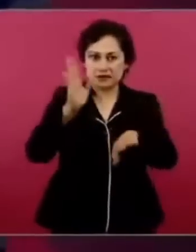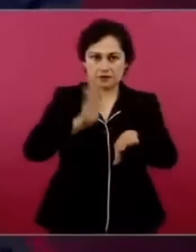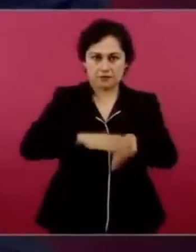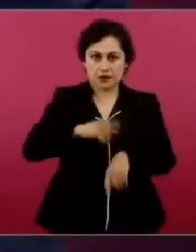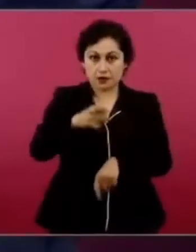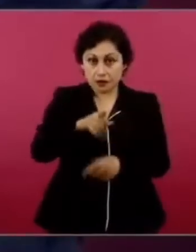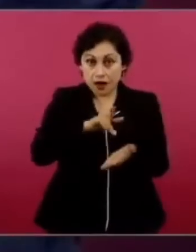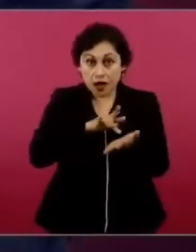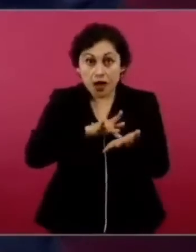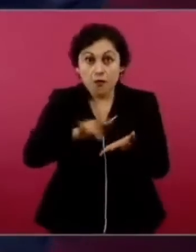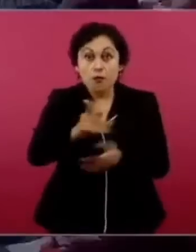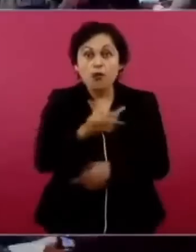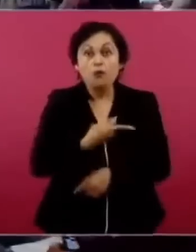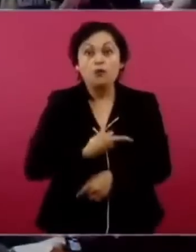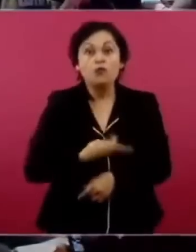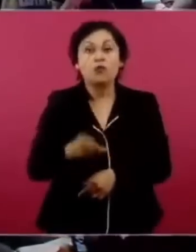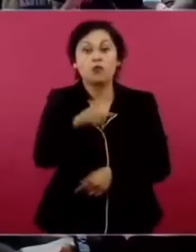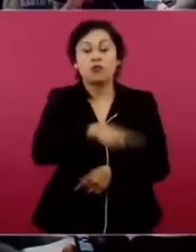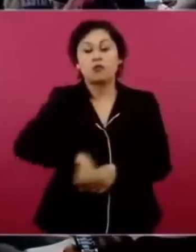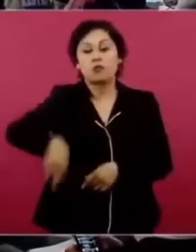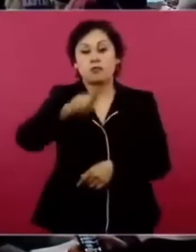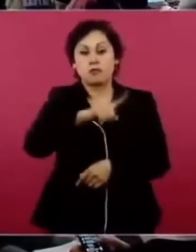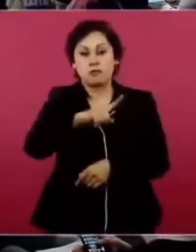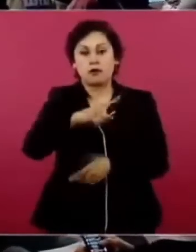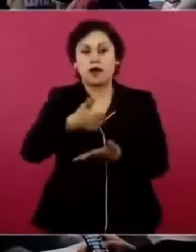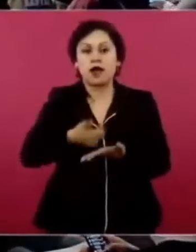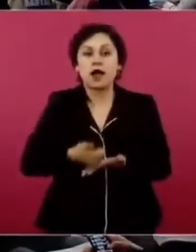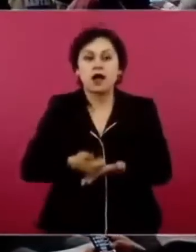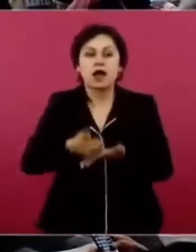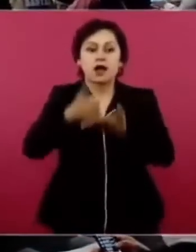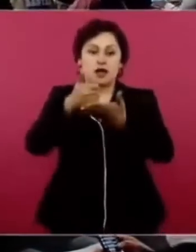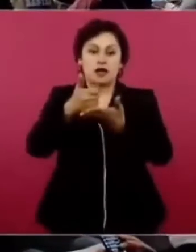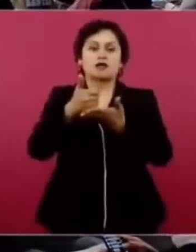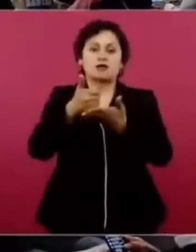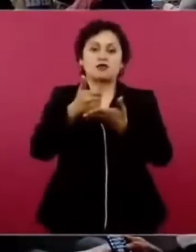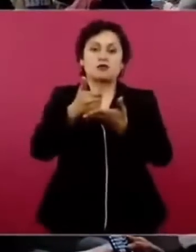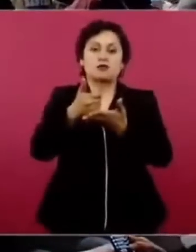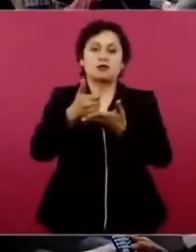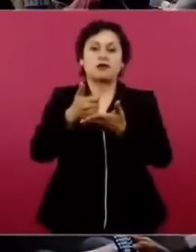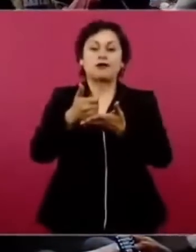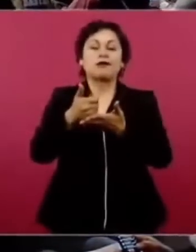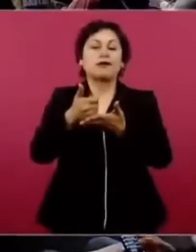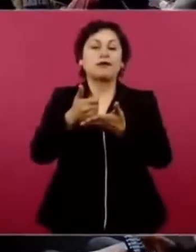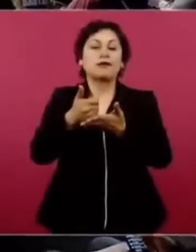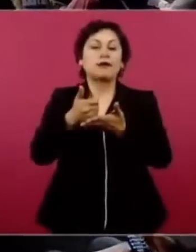a fortalecer el mercado interno,